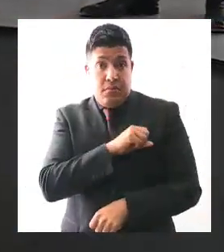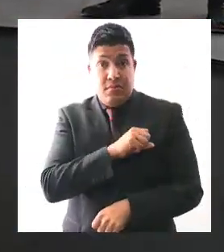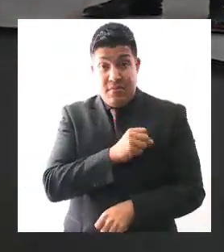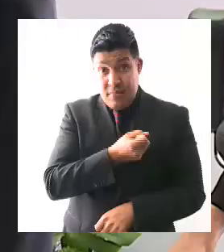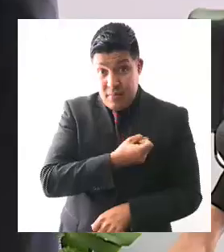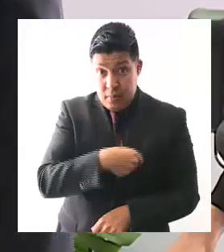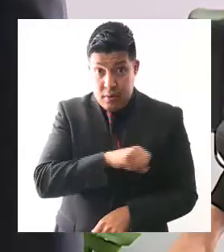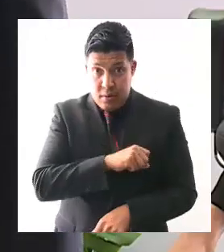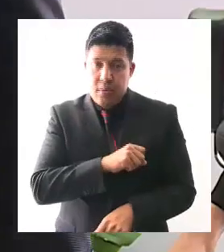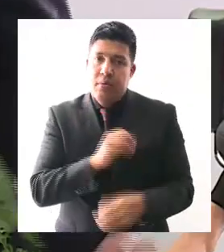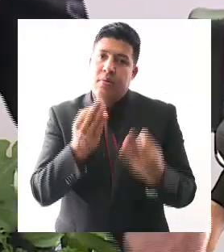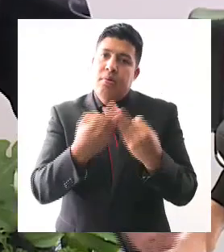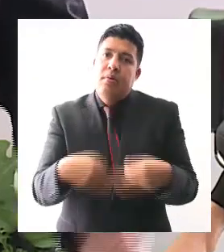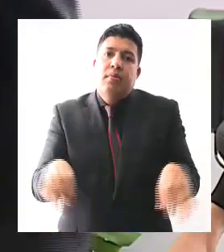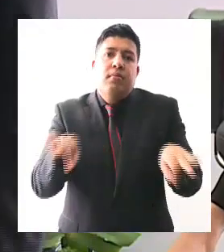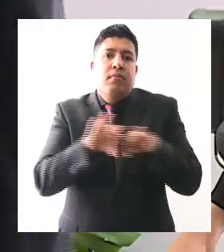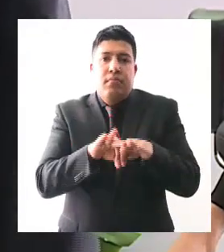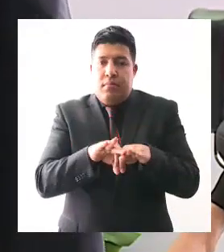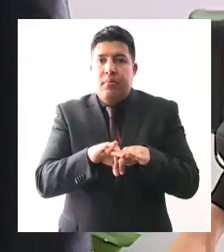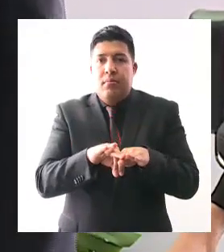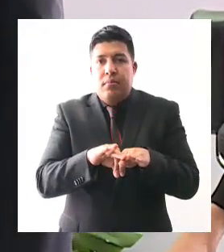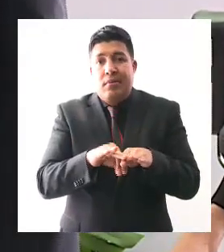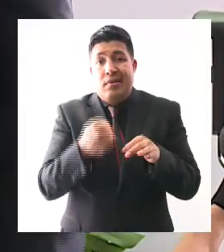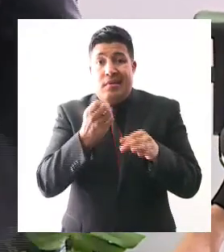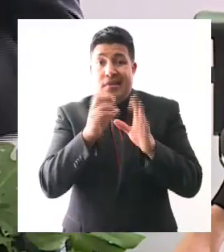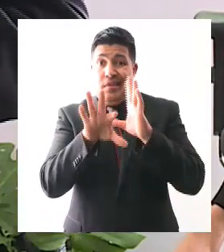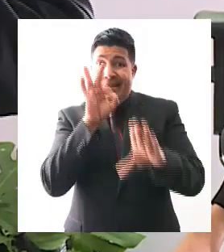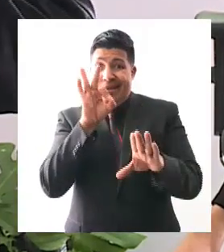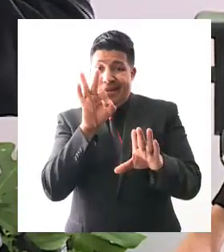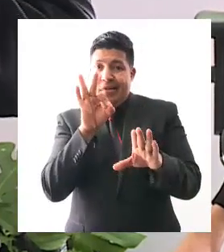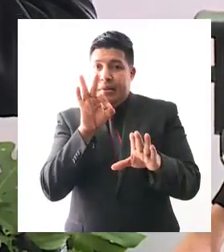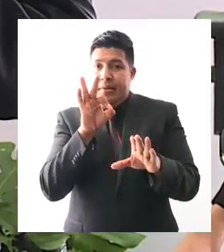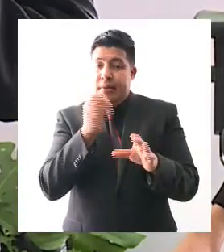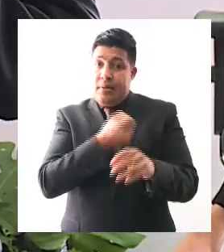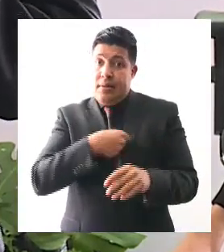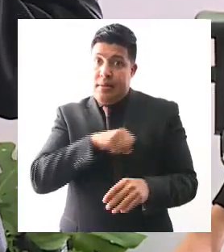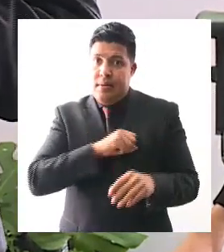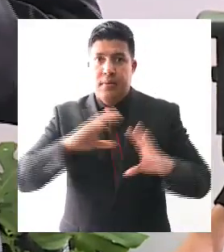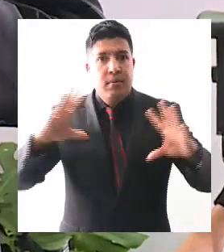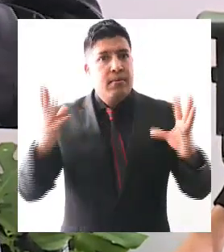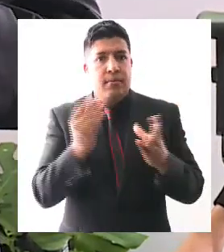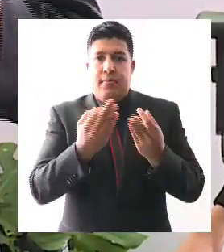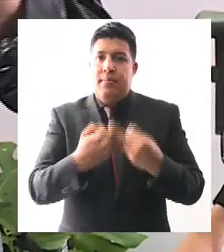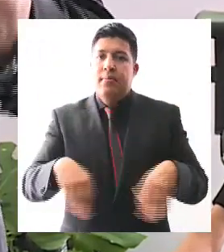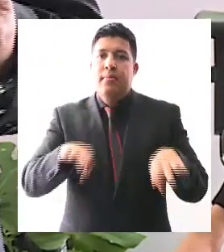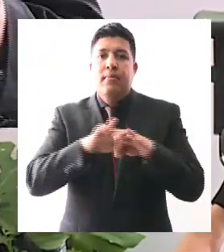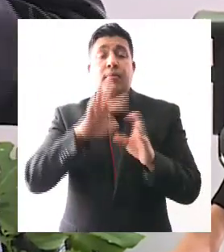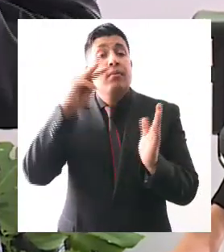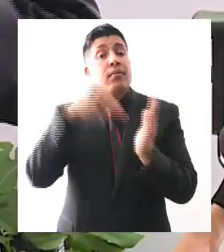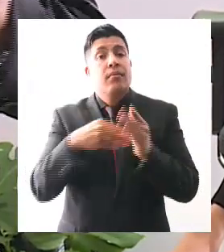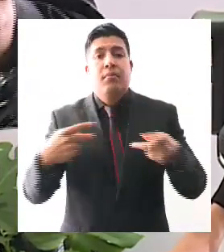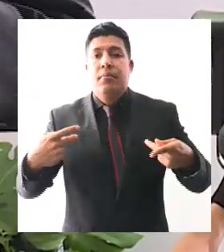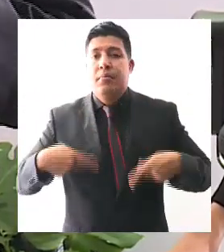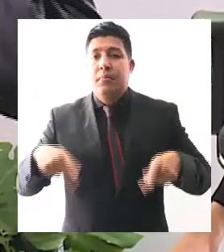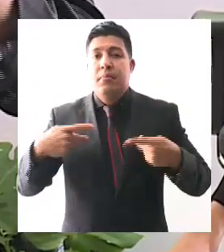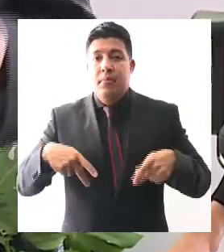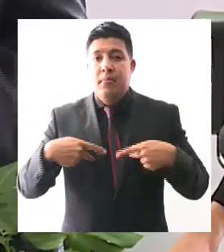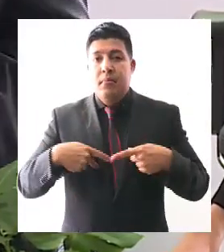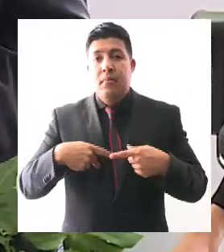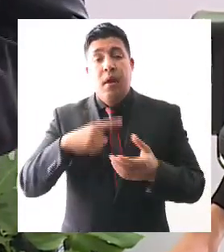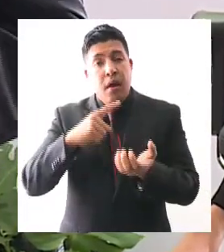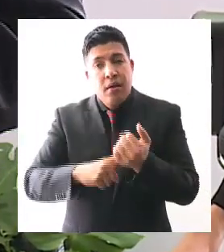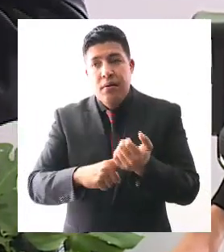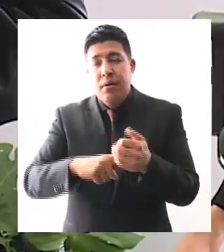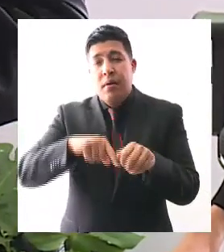nos interesa y bueno, ahí se atendieron más de 3.000 personas, servicios también de salud para personas con enfermedades